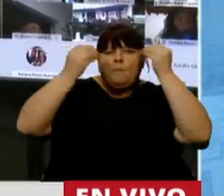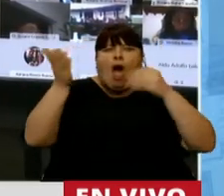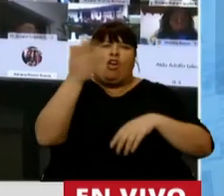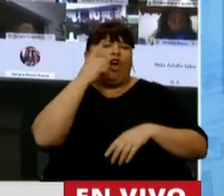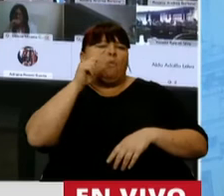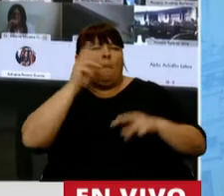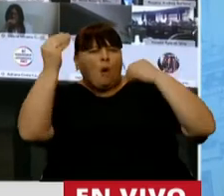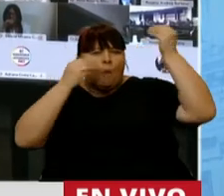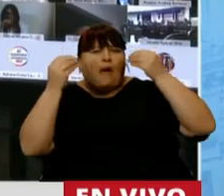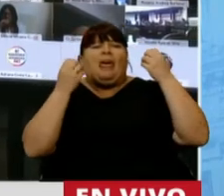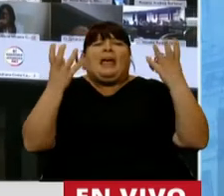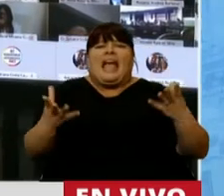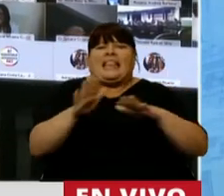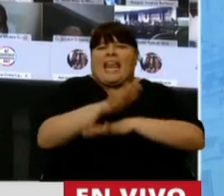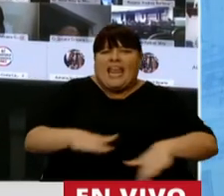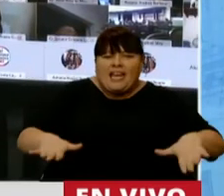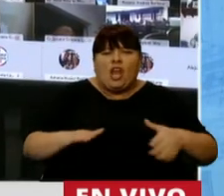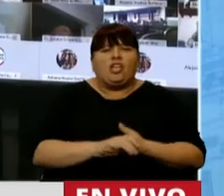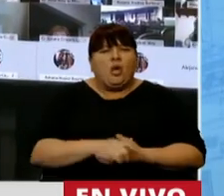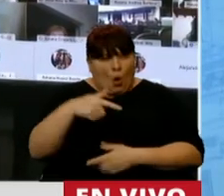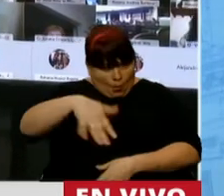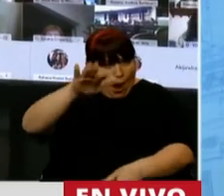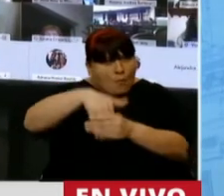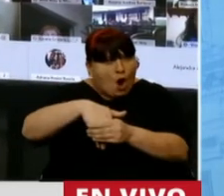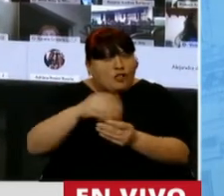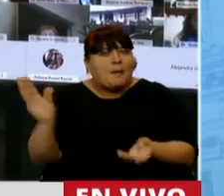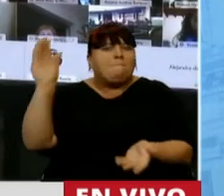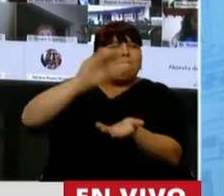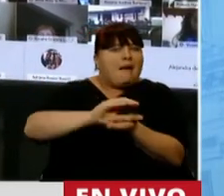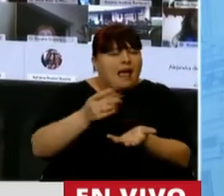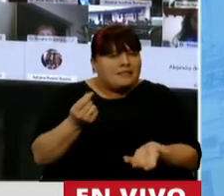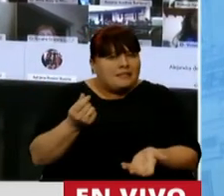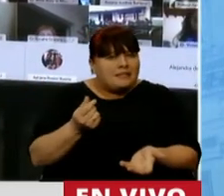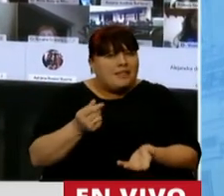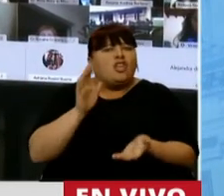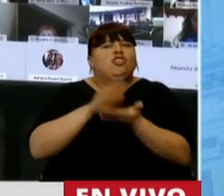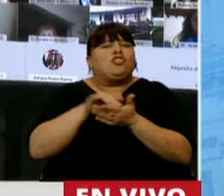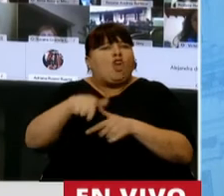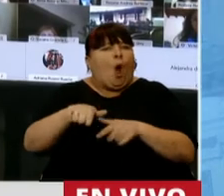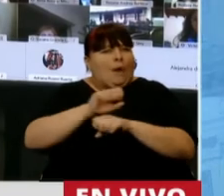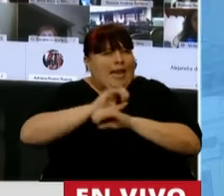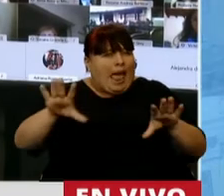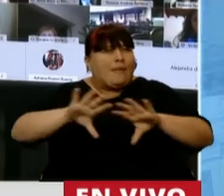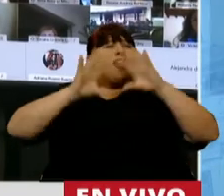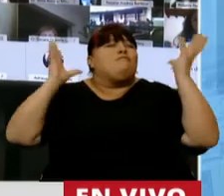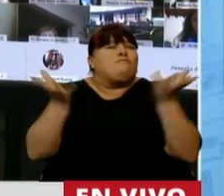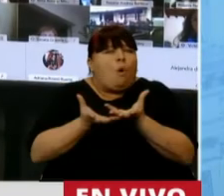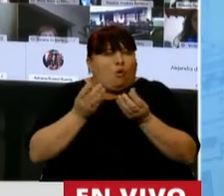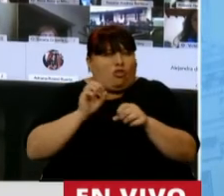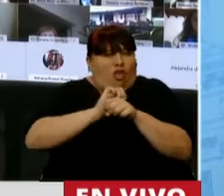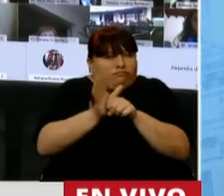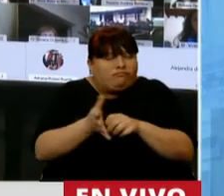preocupadas por lo que pasa con la niñez, ¿van a votar el aporte extraordinario en el marco de esta tragedia planetaria?